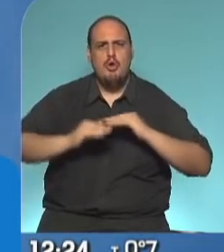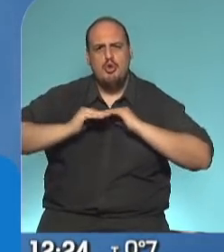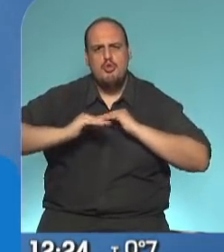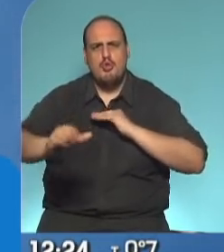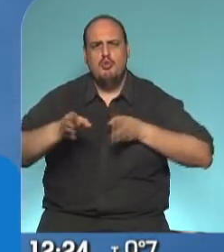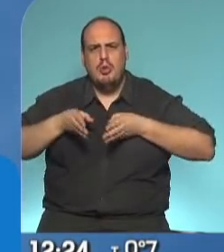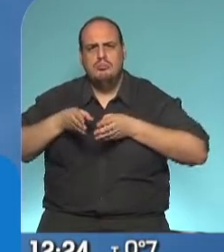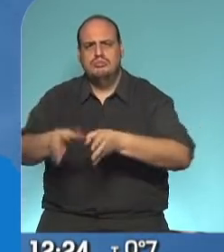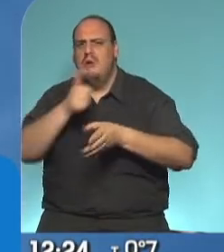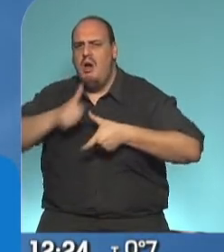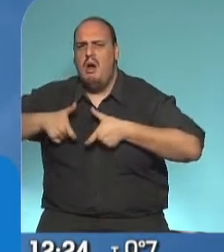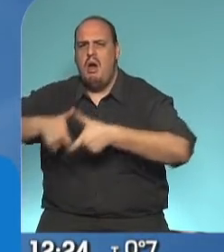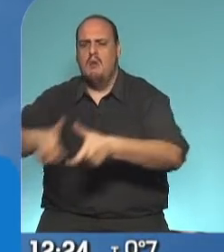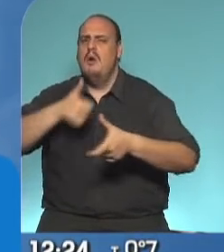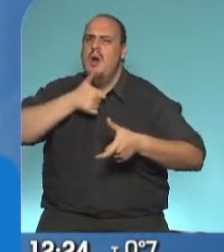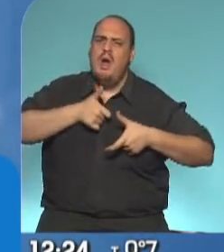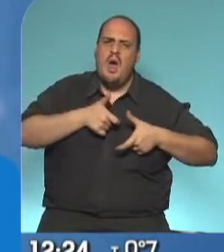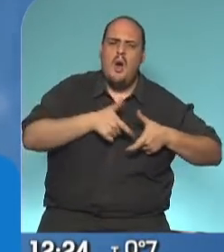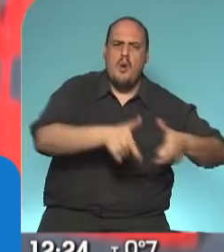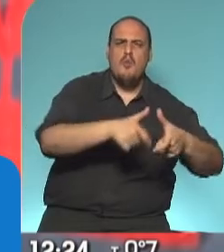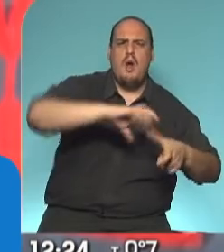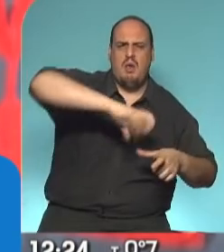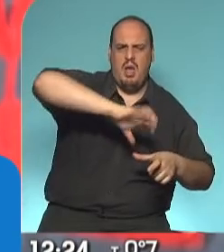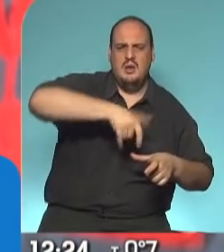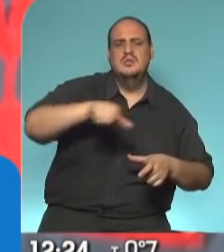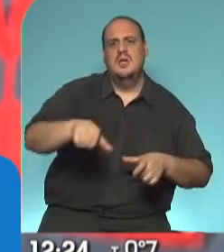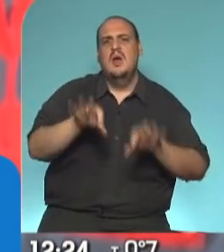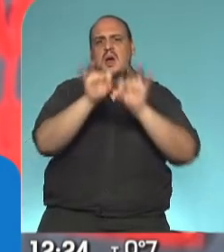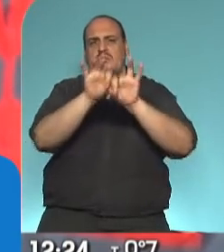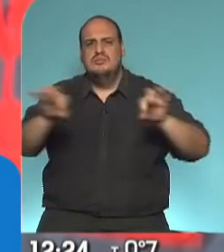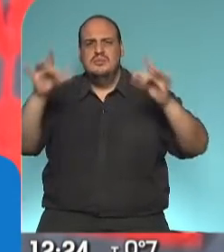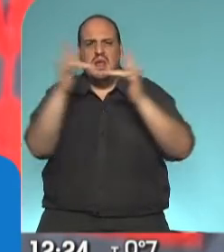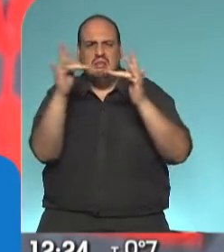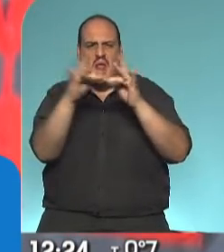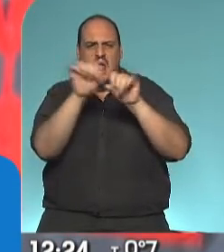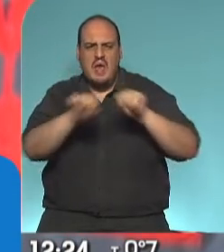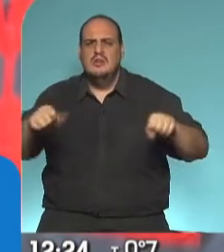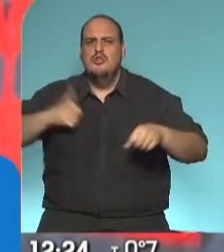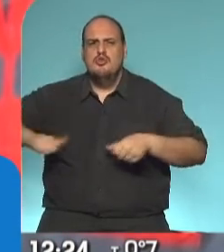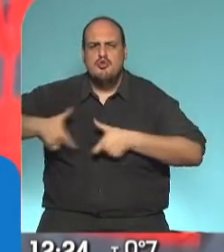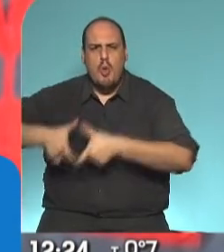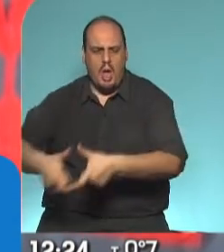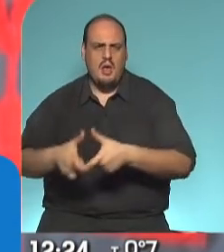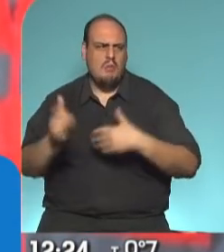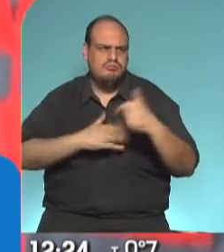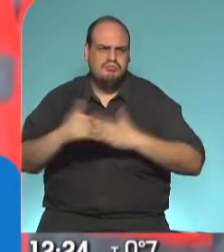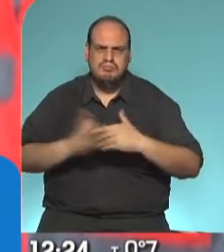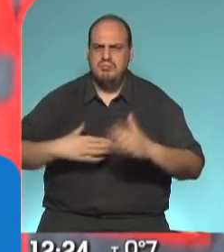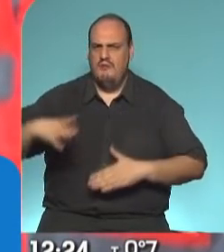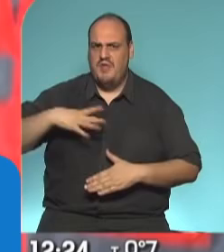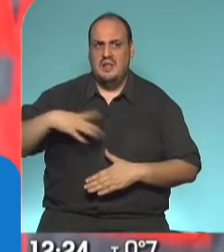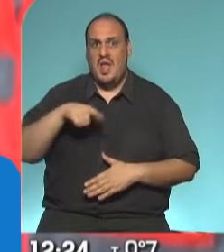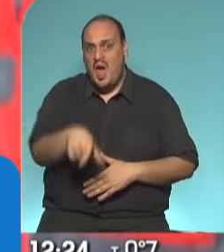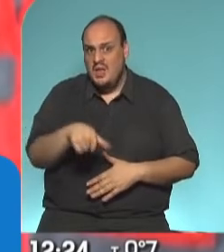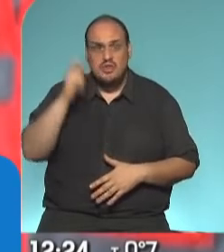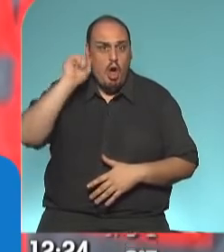más ruta, más acueducto, más agua potable para todos, más fibra óptica para todos, más cloacas para todos. Y esto es un trabajo entre todos